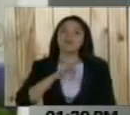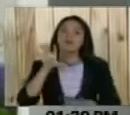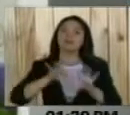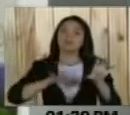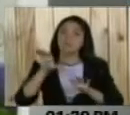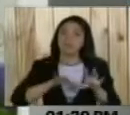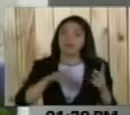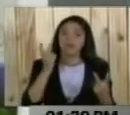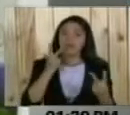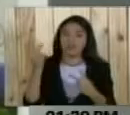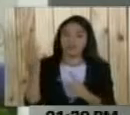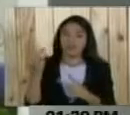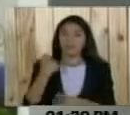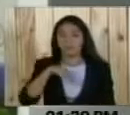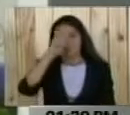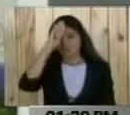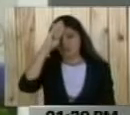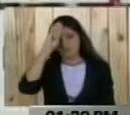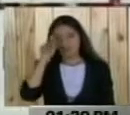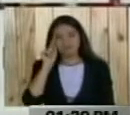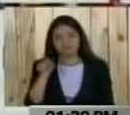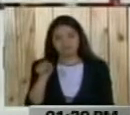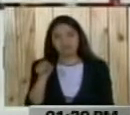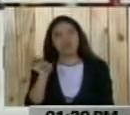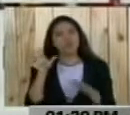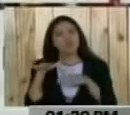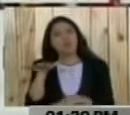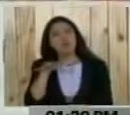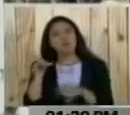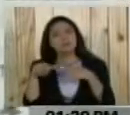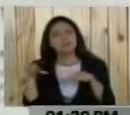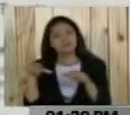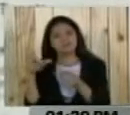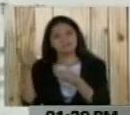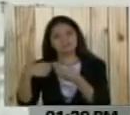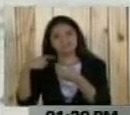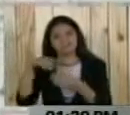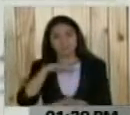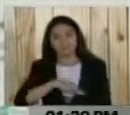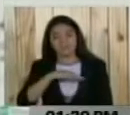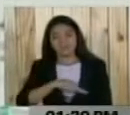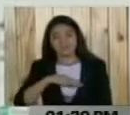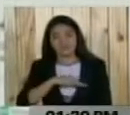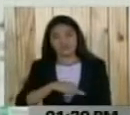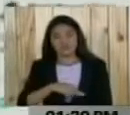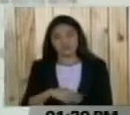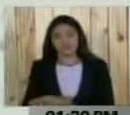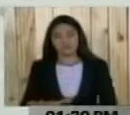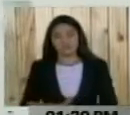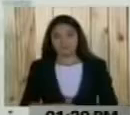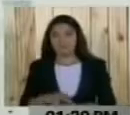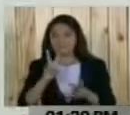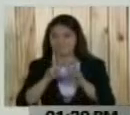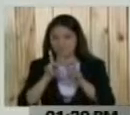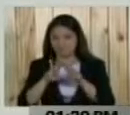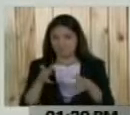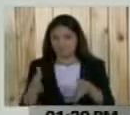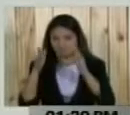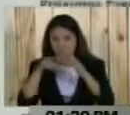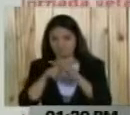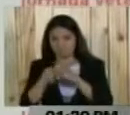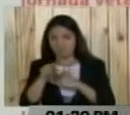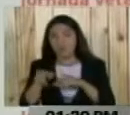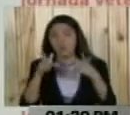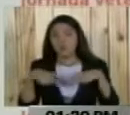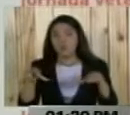Tinjaca en Montalbán. El establecimiento está ubicado en la base de Misiones Visión de Chávez, en el Urbanismo Guillermo García Ponce, un